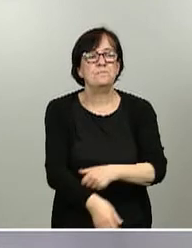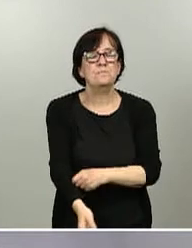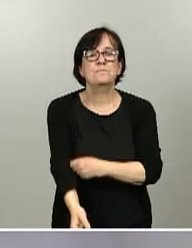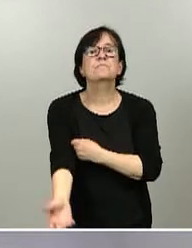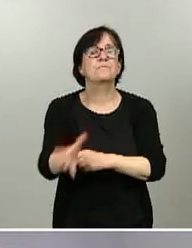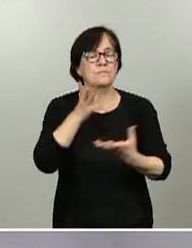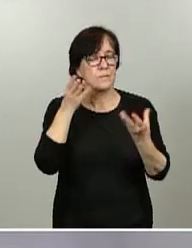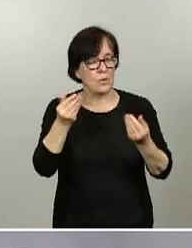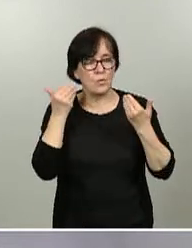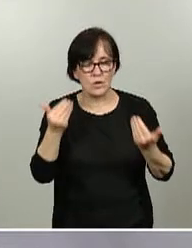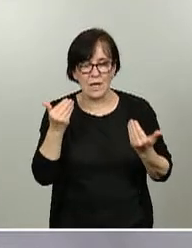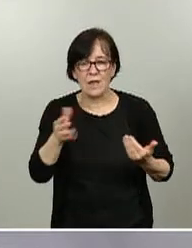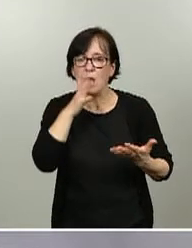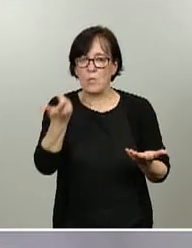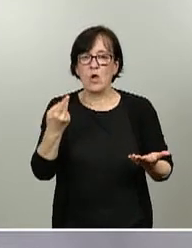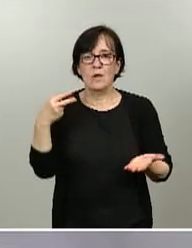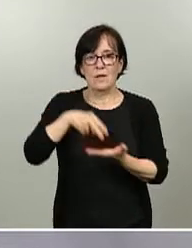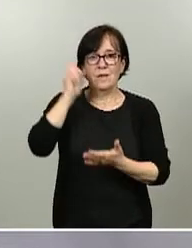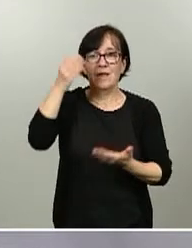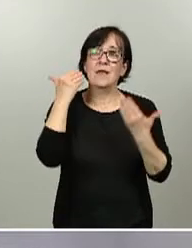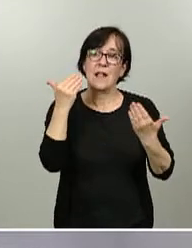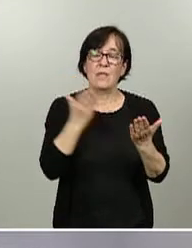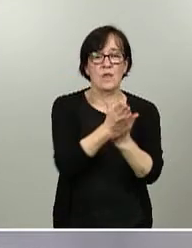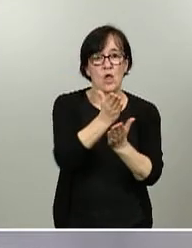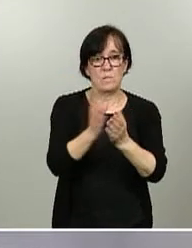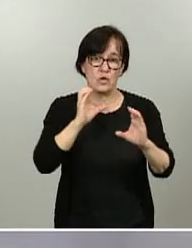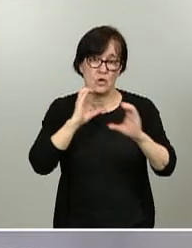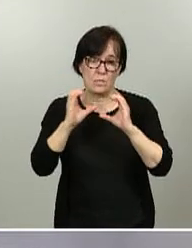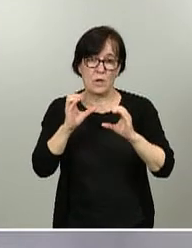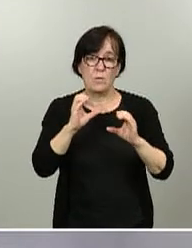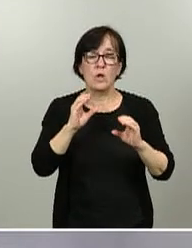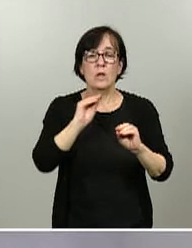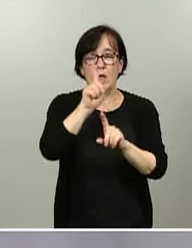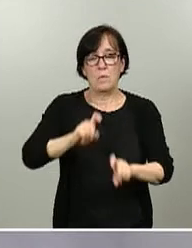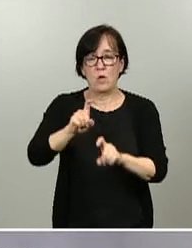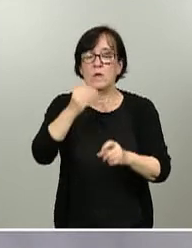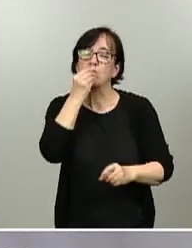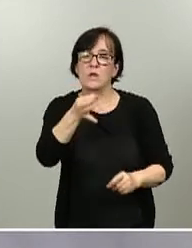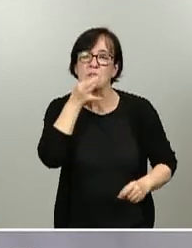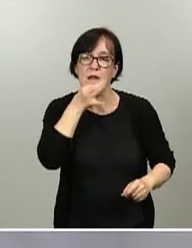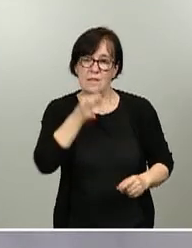gracias por su comparecencia y gracias a los medios por formular sus preguntas. Buenas tardes. Gracias a ustedes.